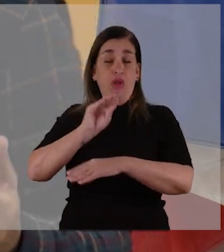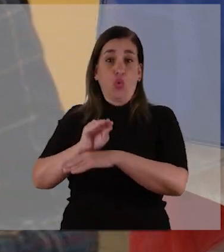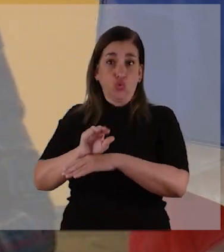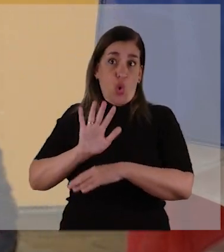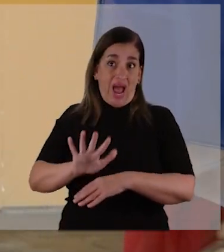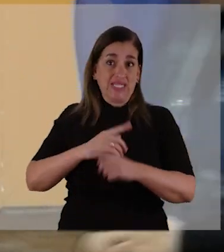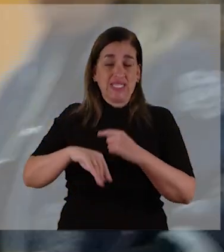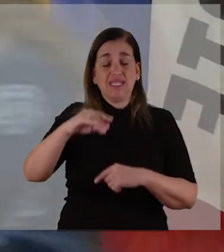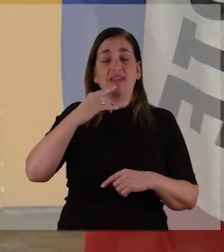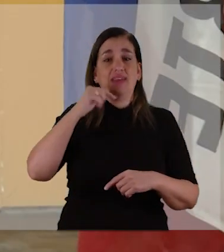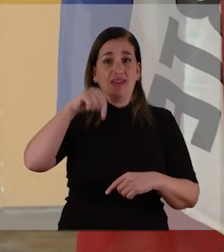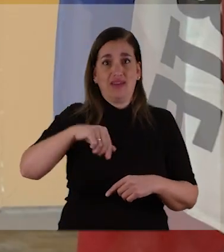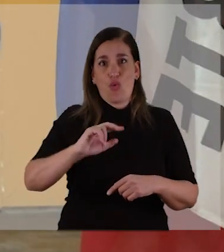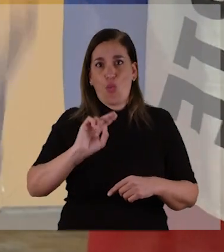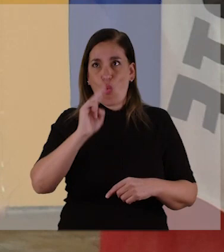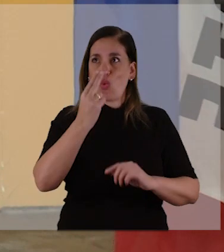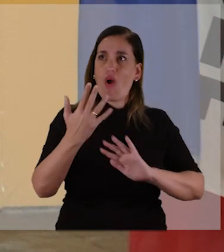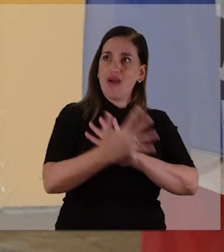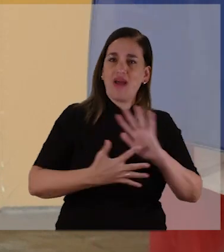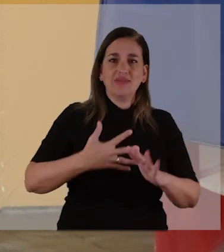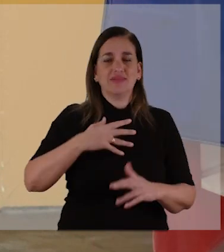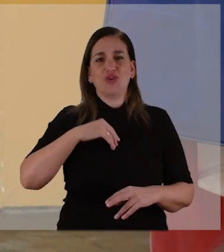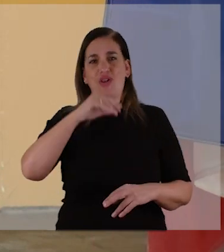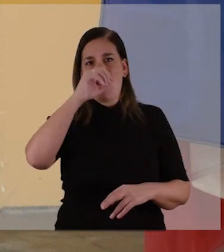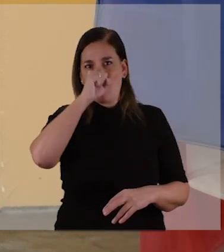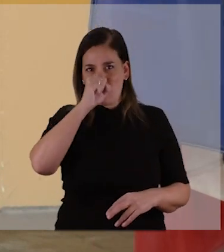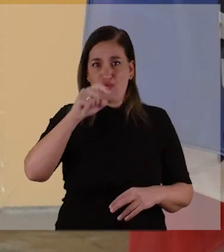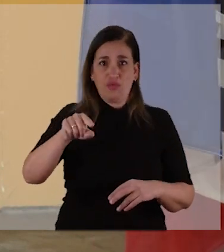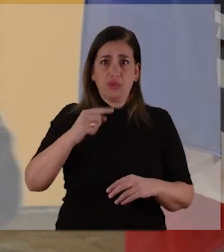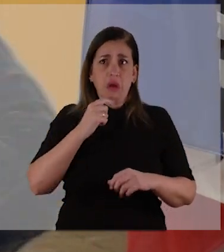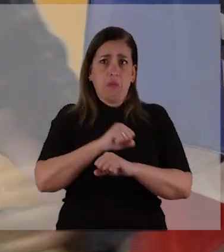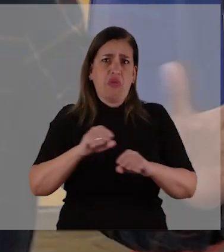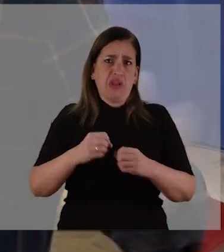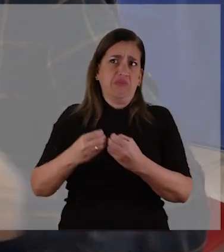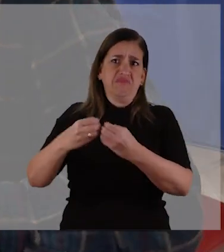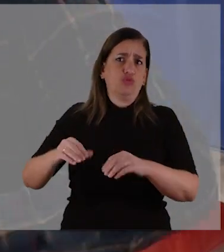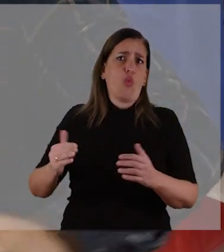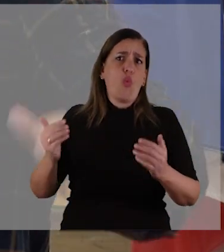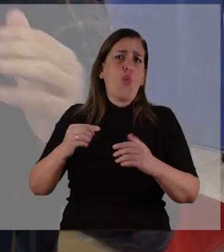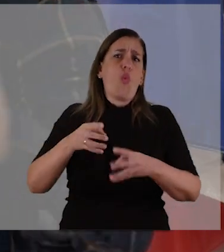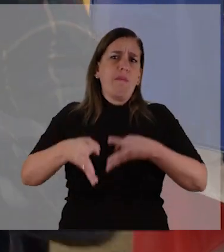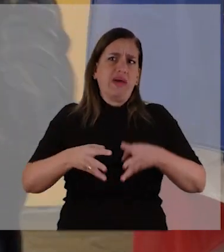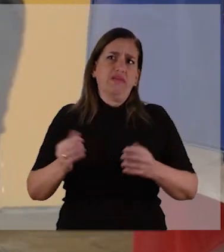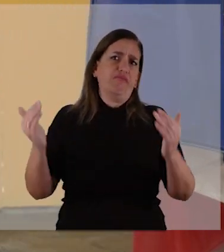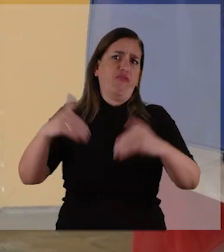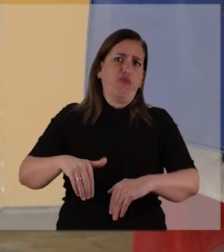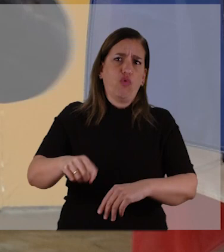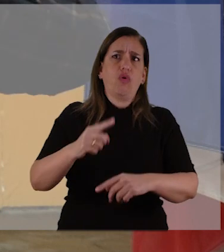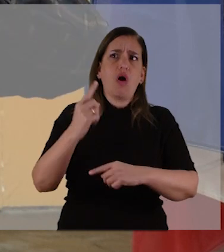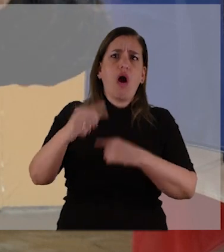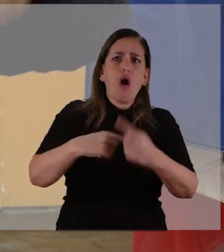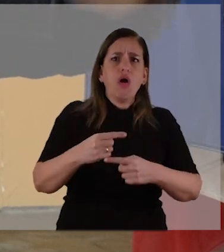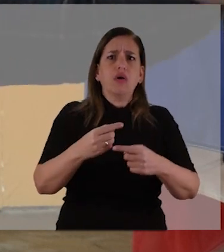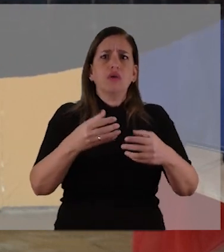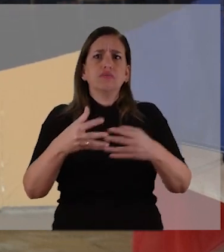cultura frutícola nacional. Y lo podríamos haber dejado que se vaya desmembrando, la maquinaria se